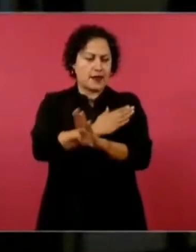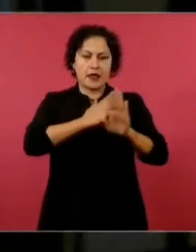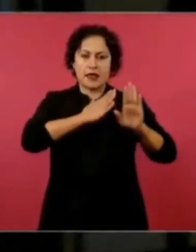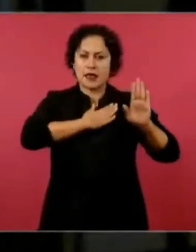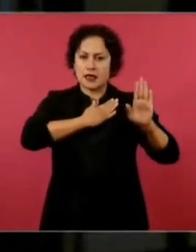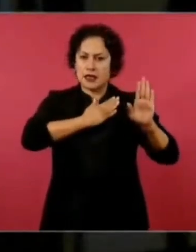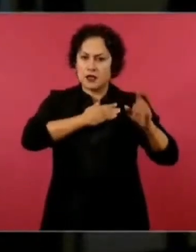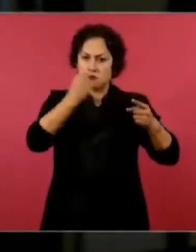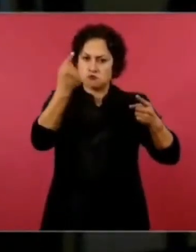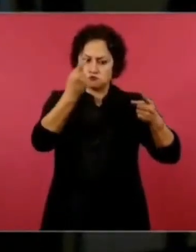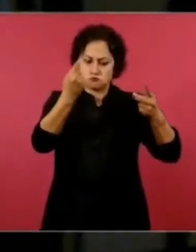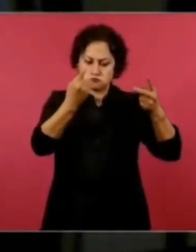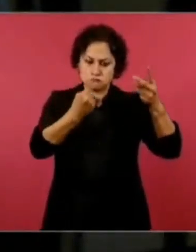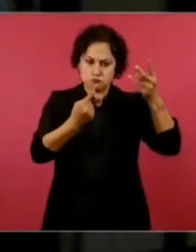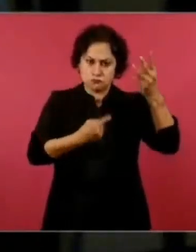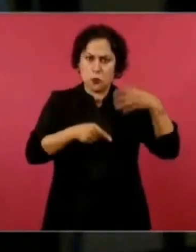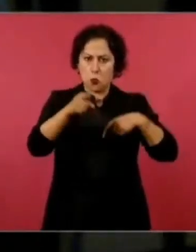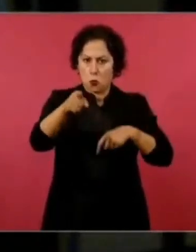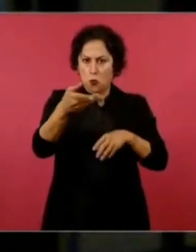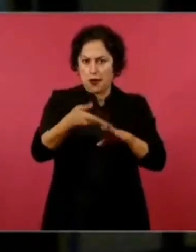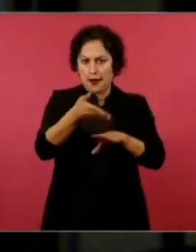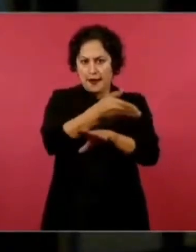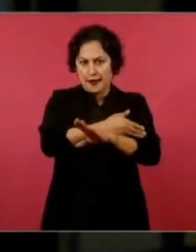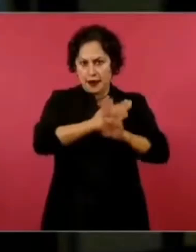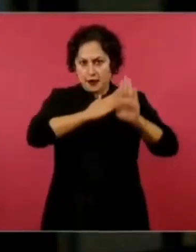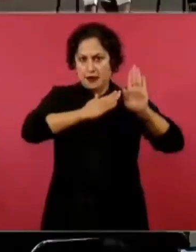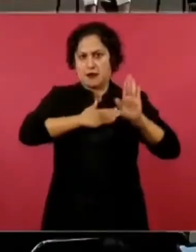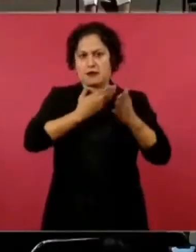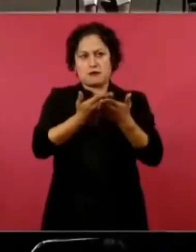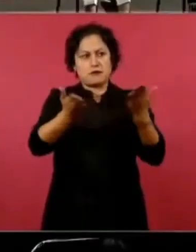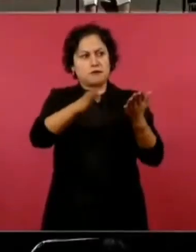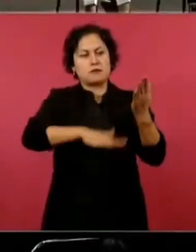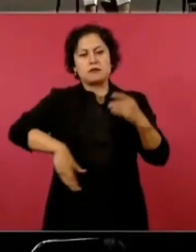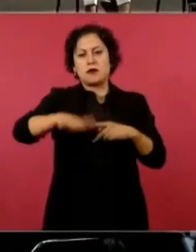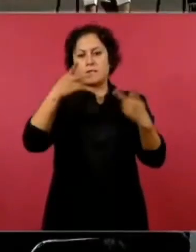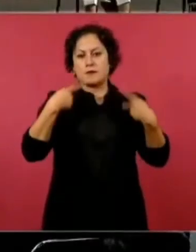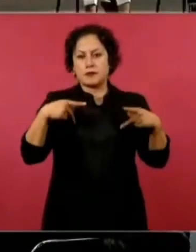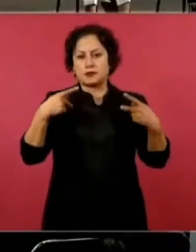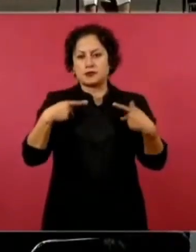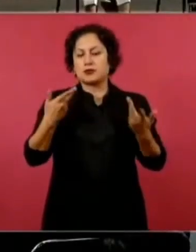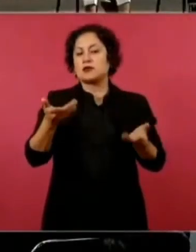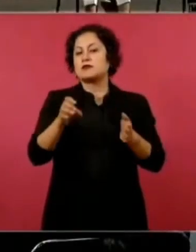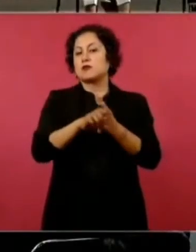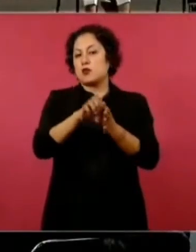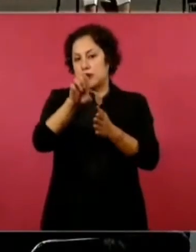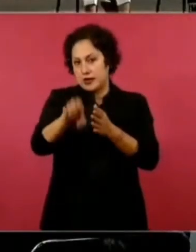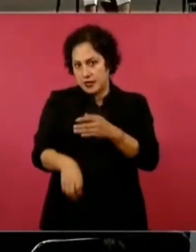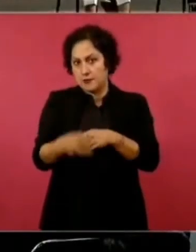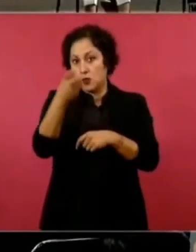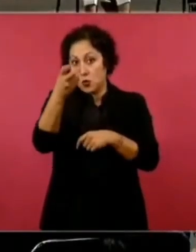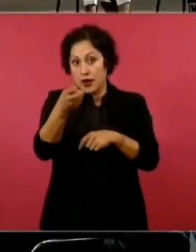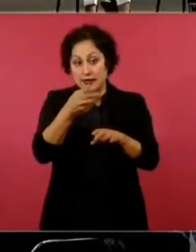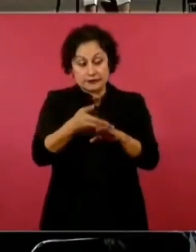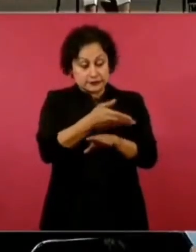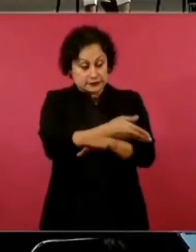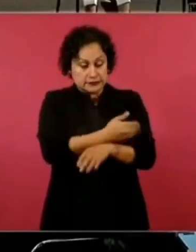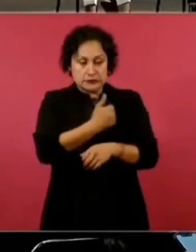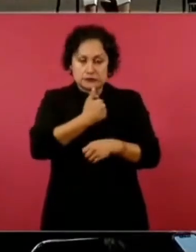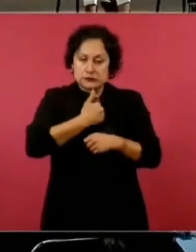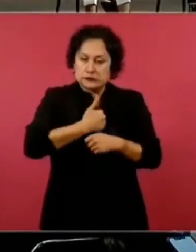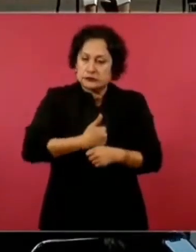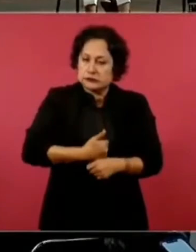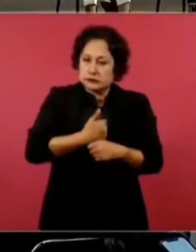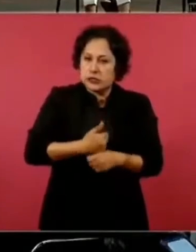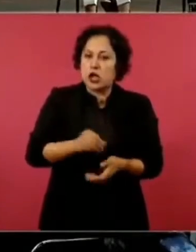abrió para la ciudadanía, para la gente, como este gran dolor que todavía tienen. También ellos